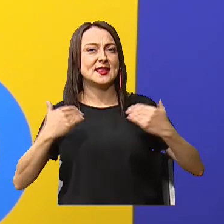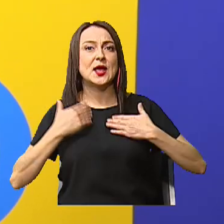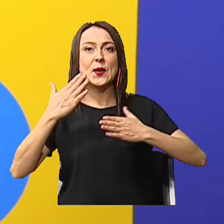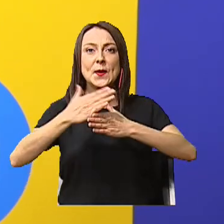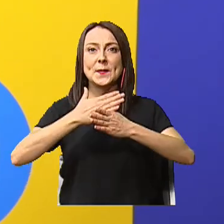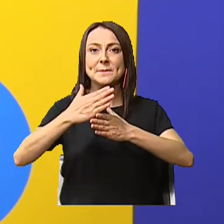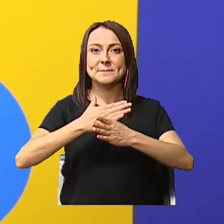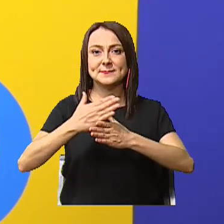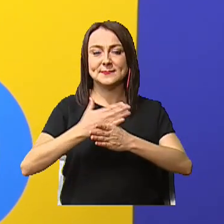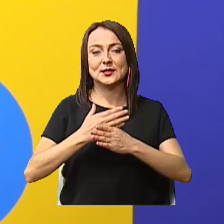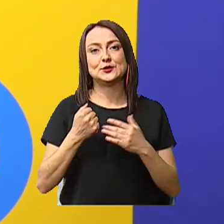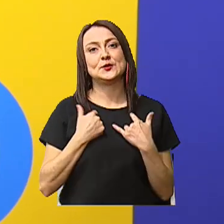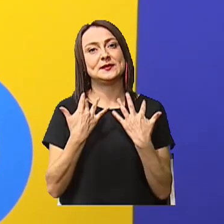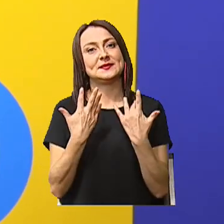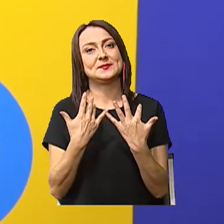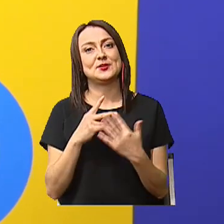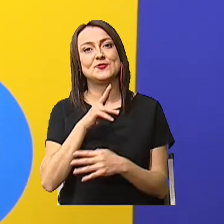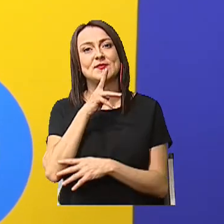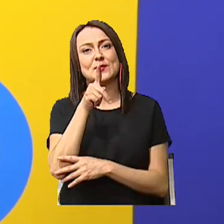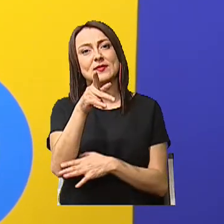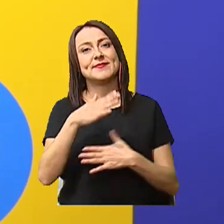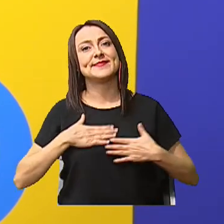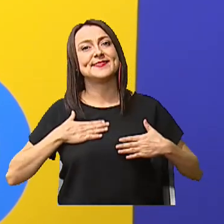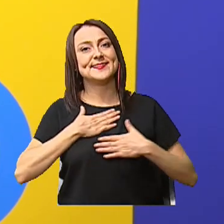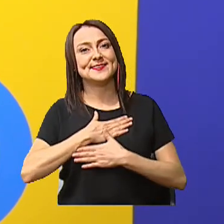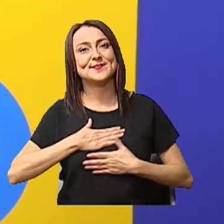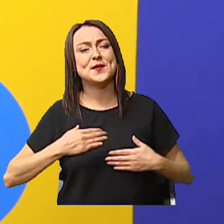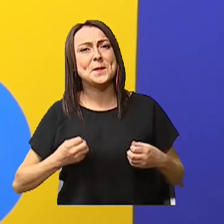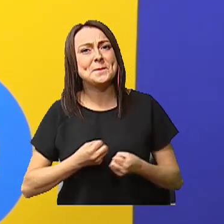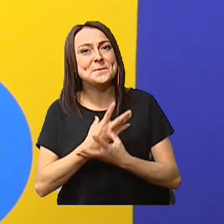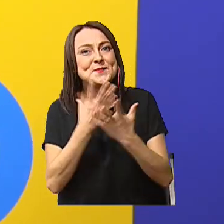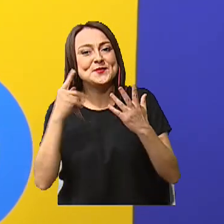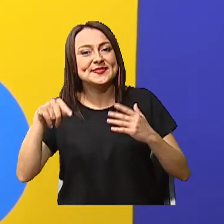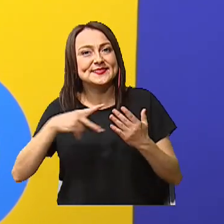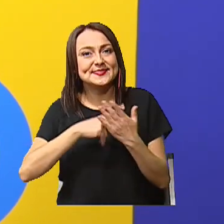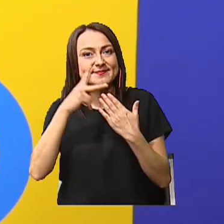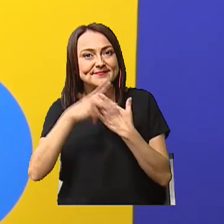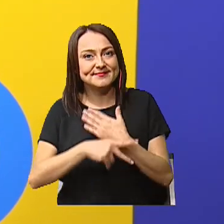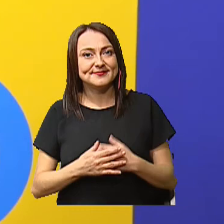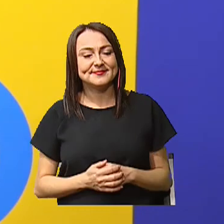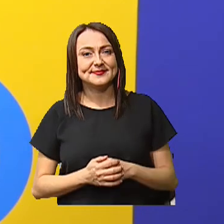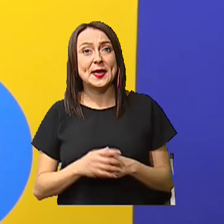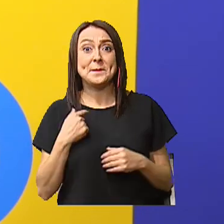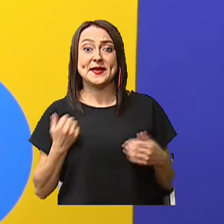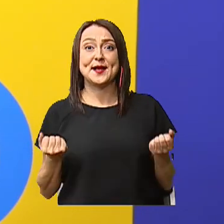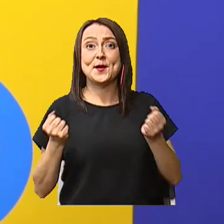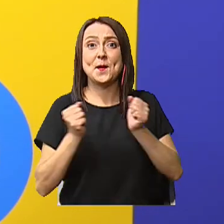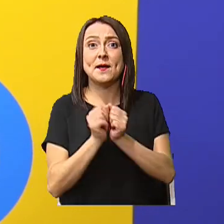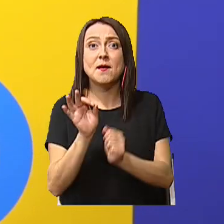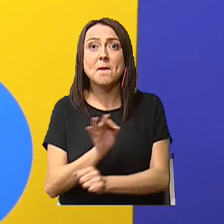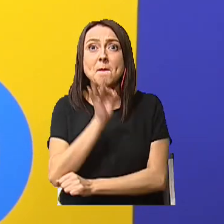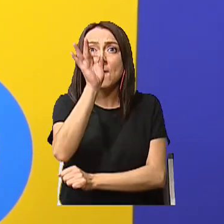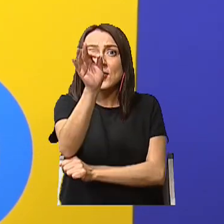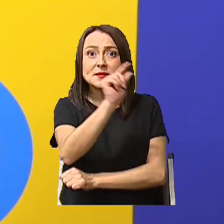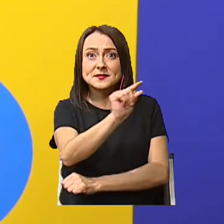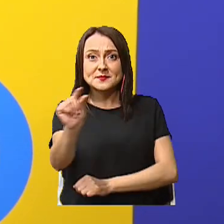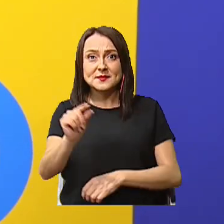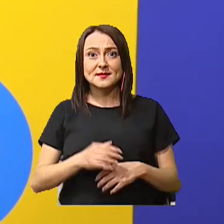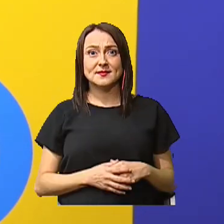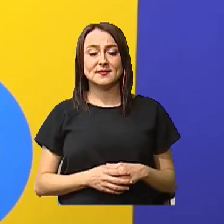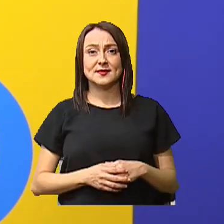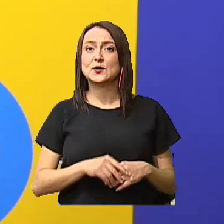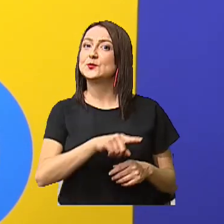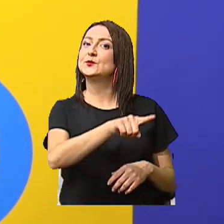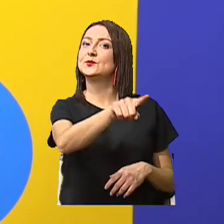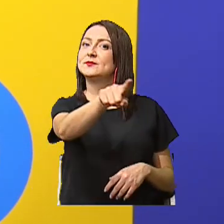Espero en realidad Que hayan disfrutado Muchísimo De este programa Y que me acompañen La próxima semana Que